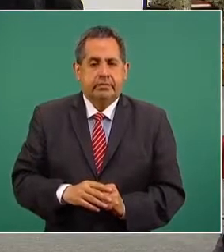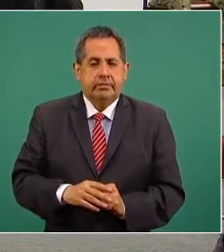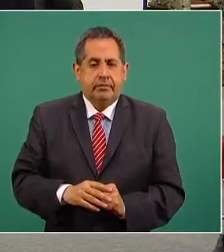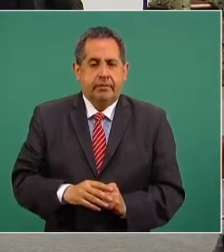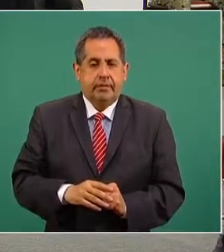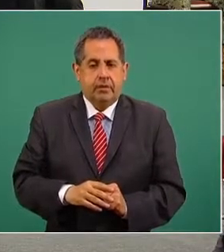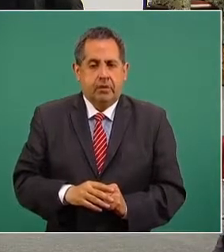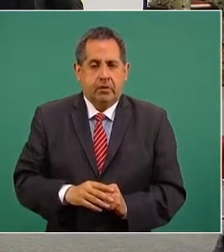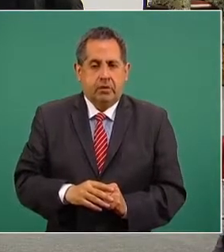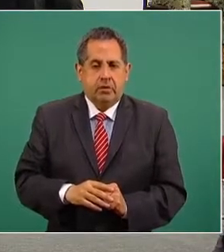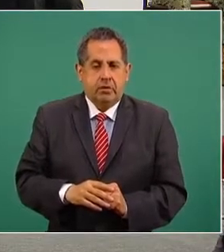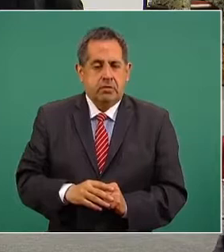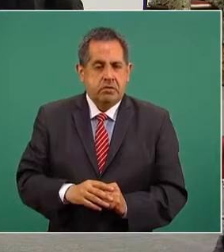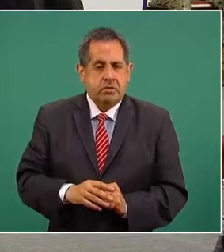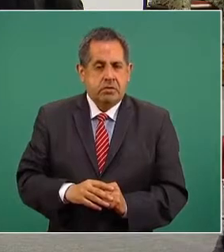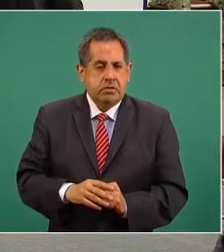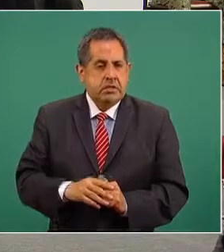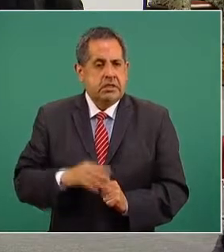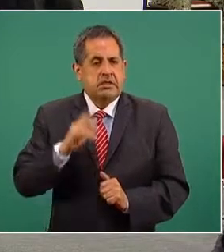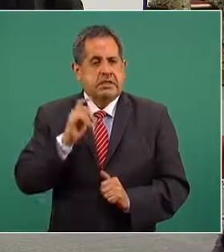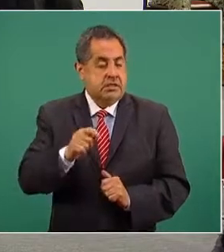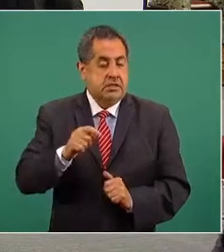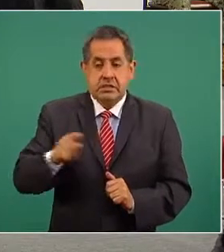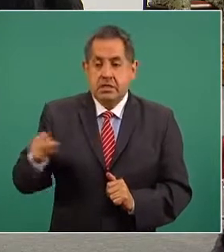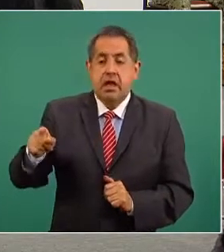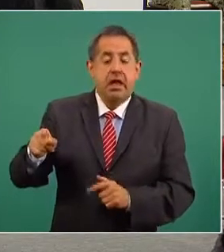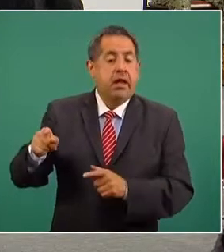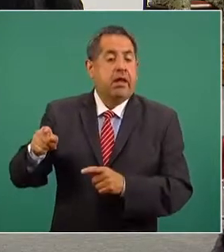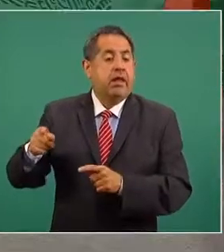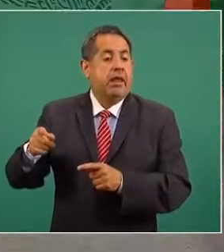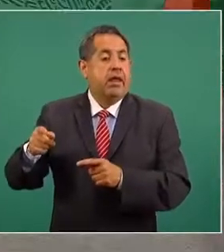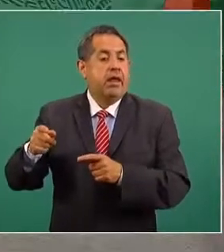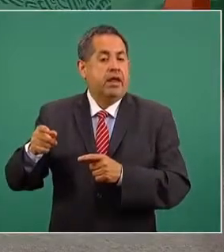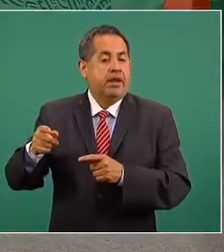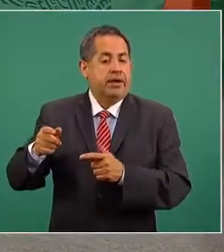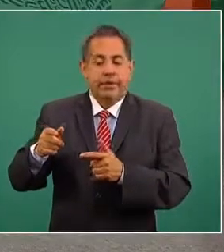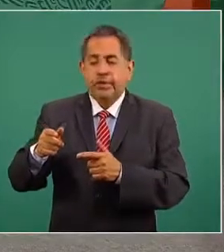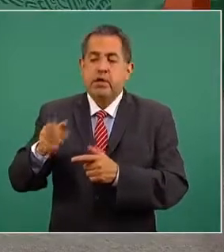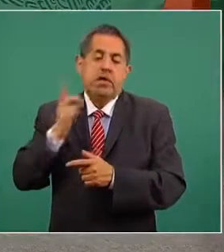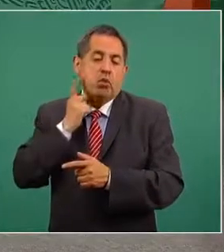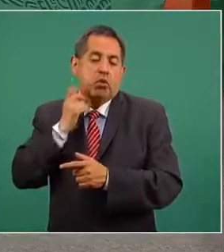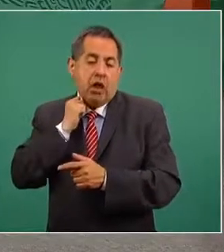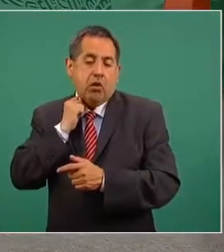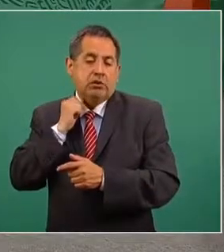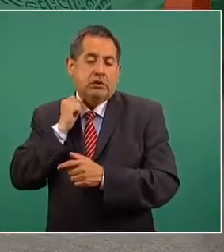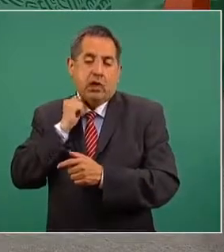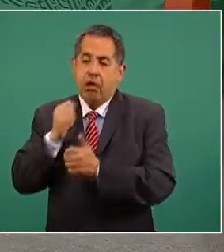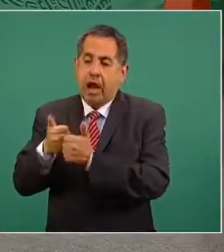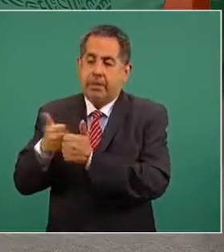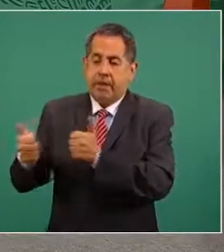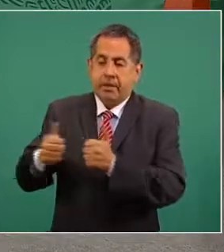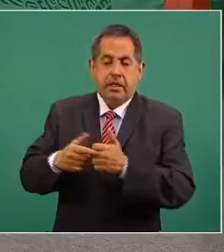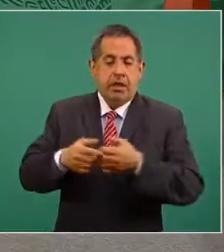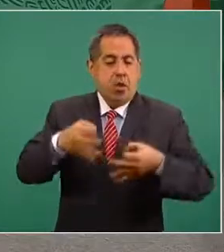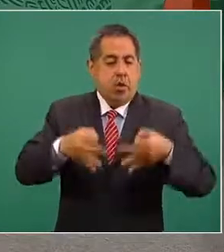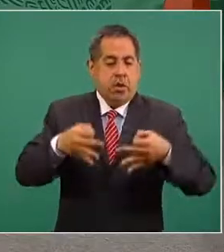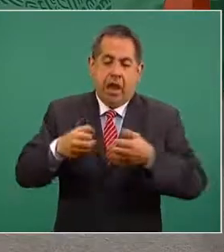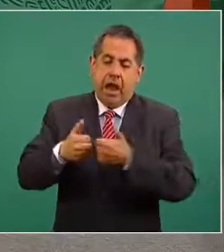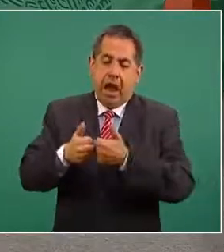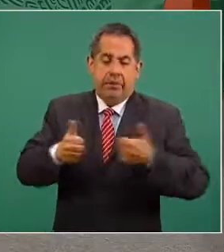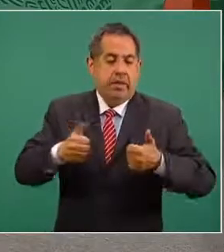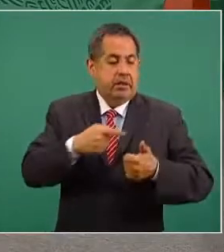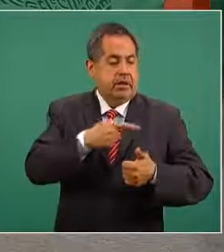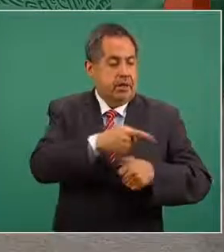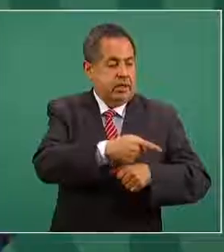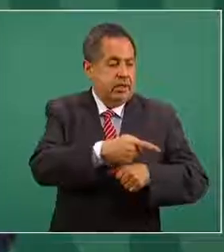la independencia, la autonomía de los poderes legislativos, del poder judicial, tanto en México como en